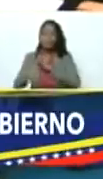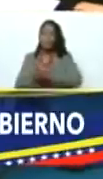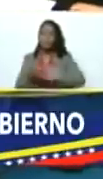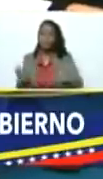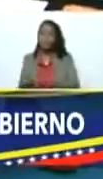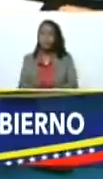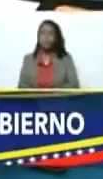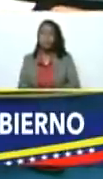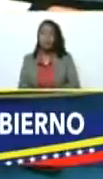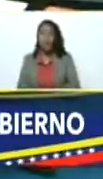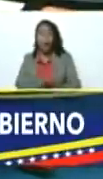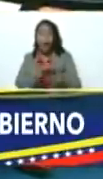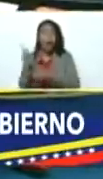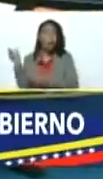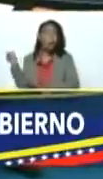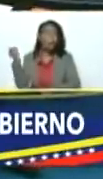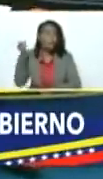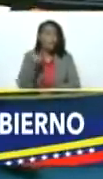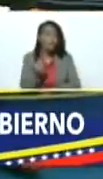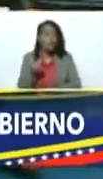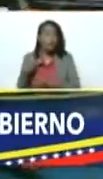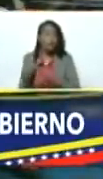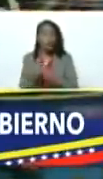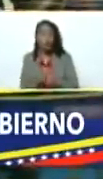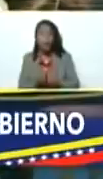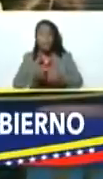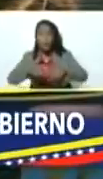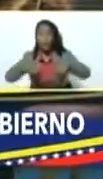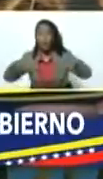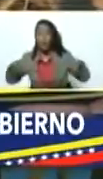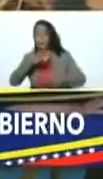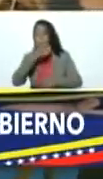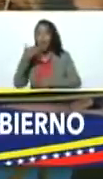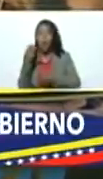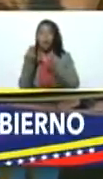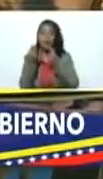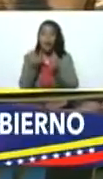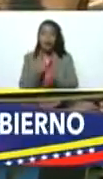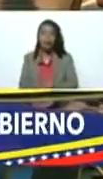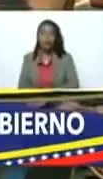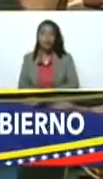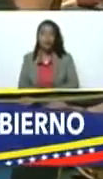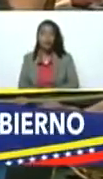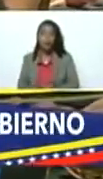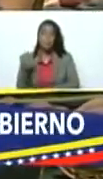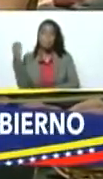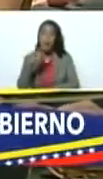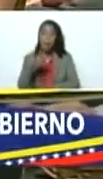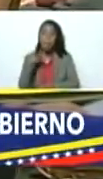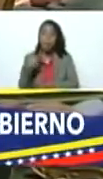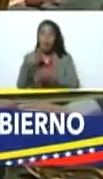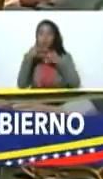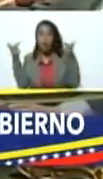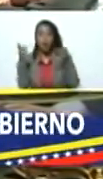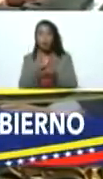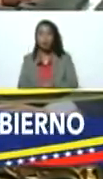eso va a traer aparejado riqueza mejores salarios más inversión pública